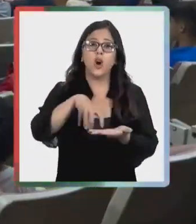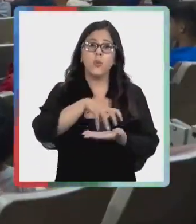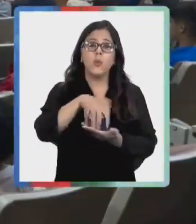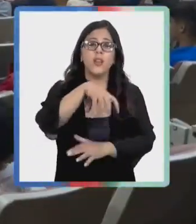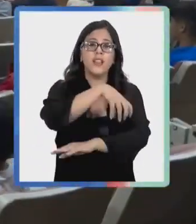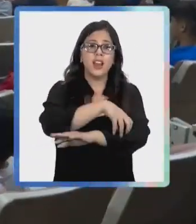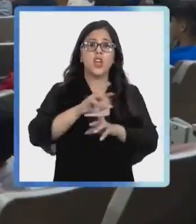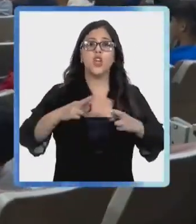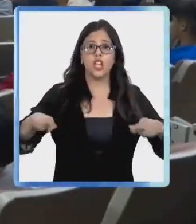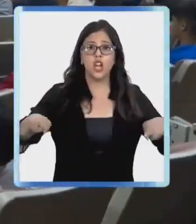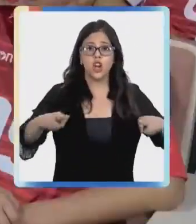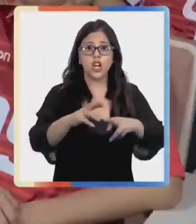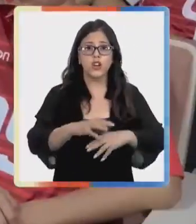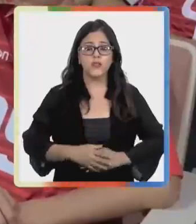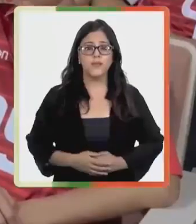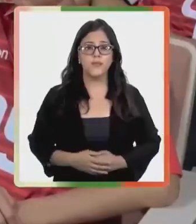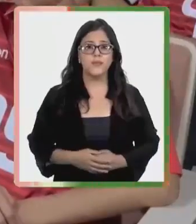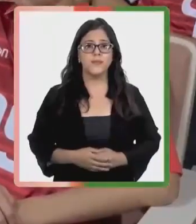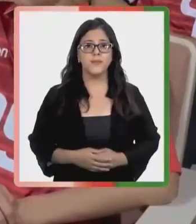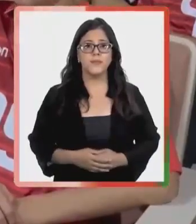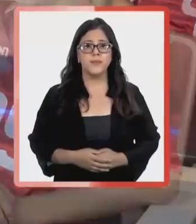comunas de la región de Los Ríos.